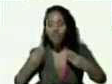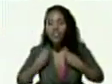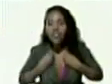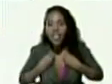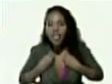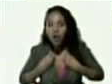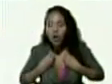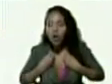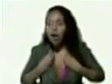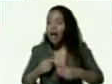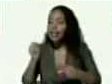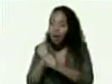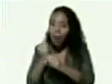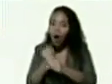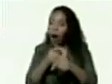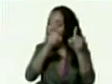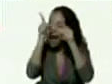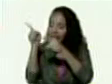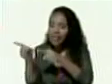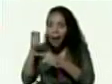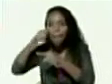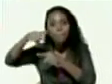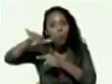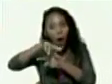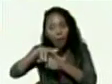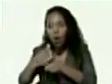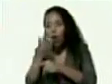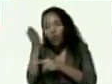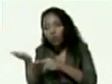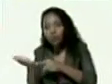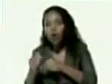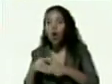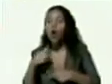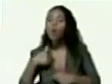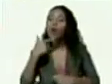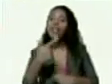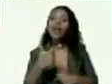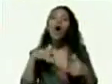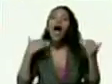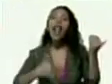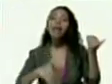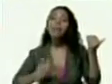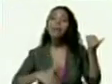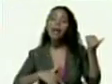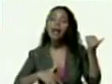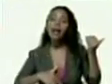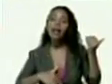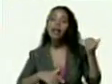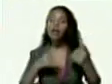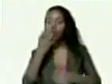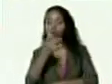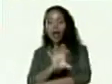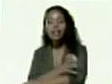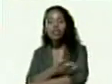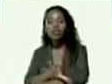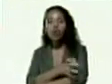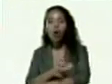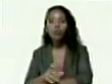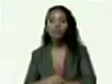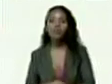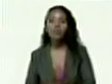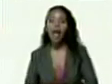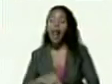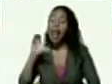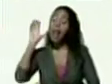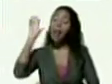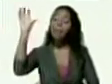es el pueblo como dijo Alí Primera en su canción la patria